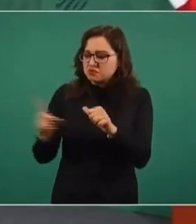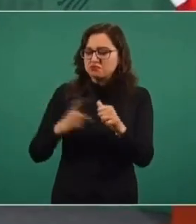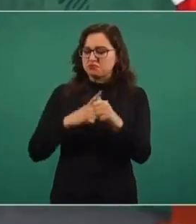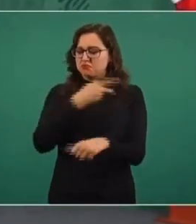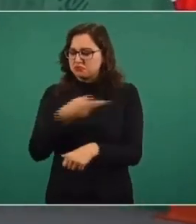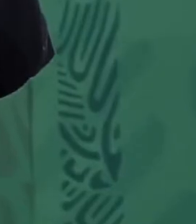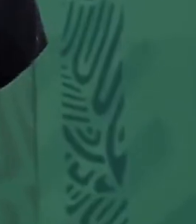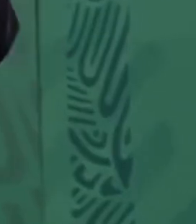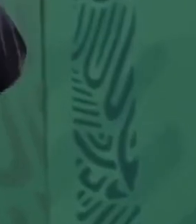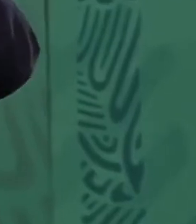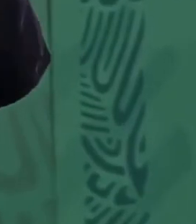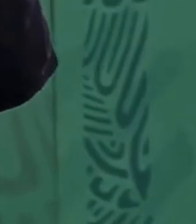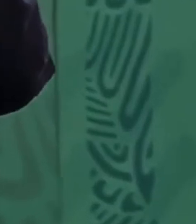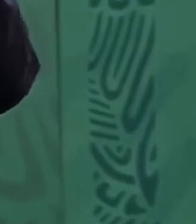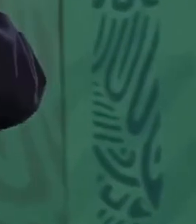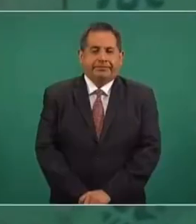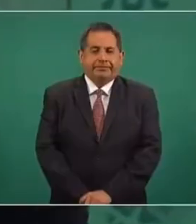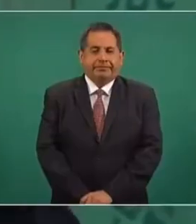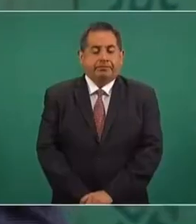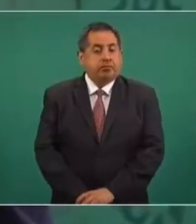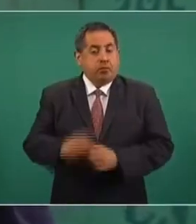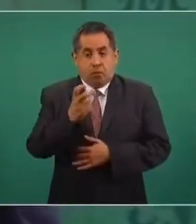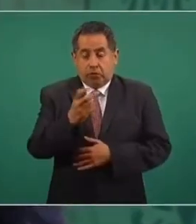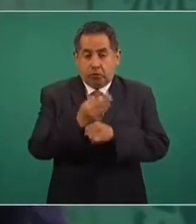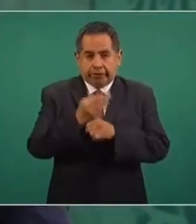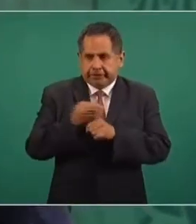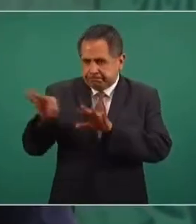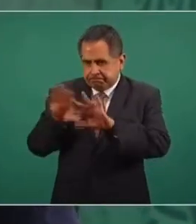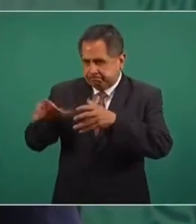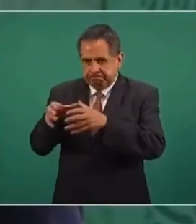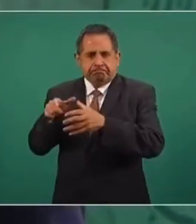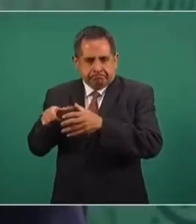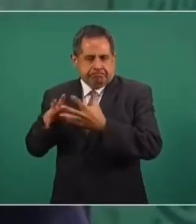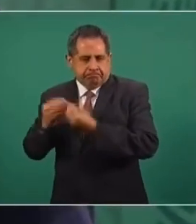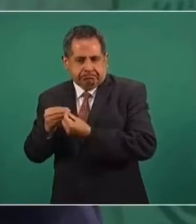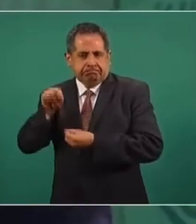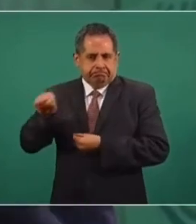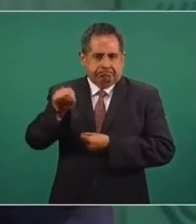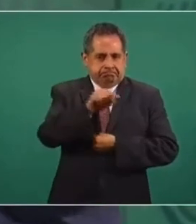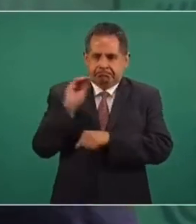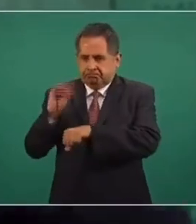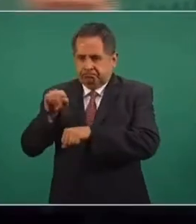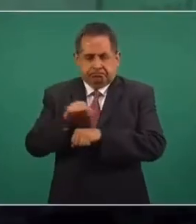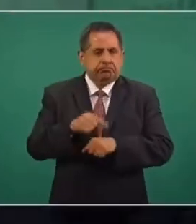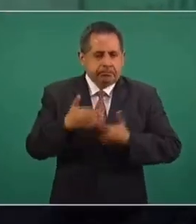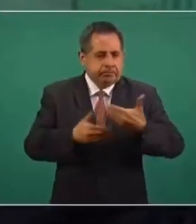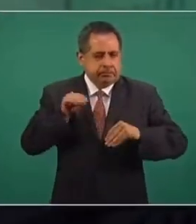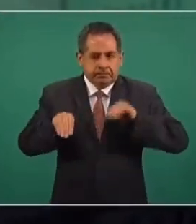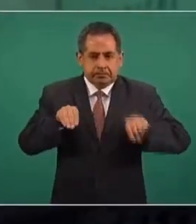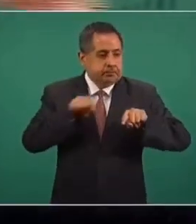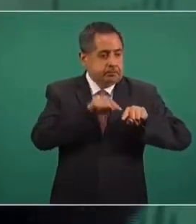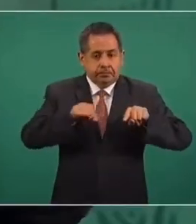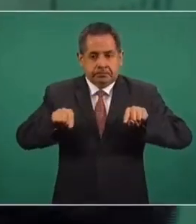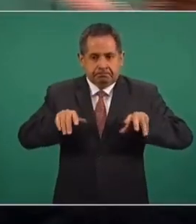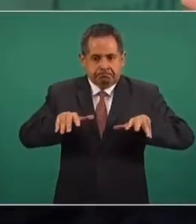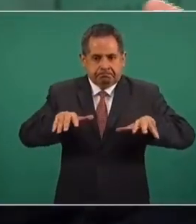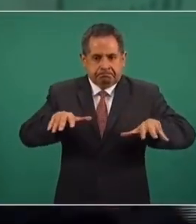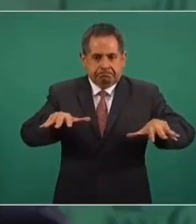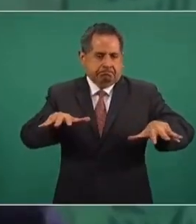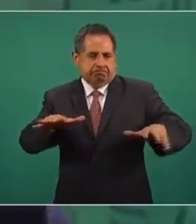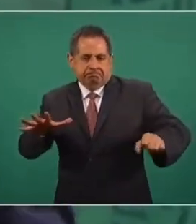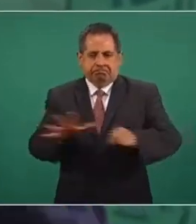todos, primero los pobres. Por eso es la integración de estas brigadas. Así vamos a ir avanzando hasta